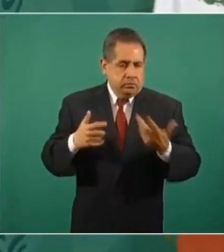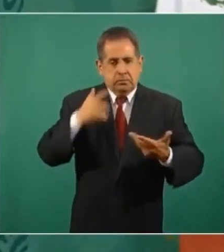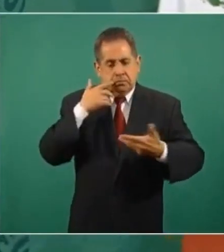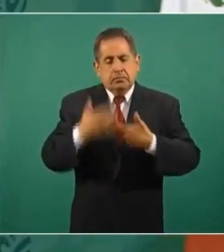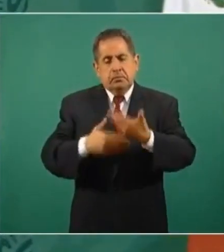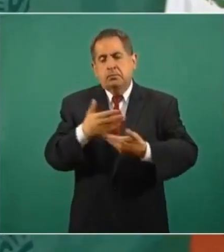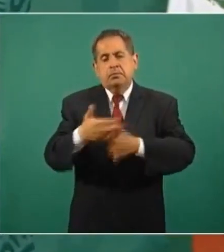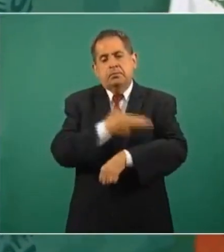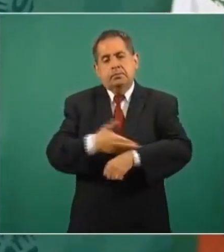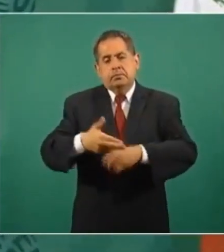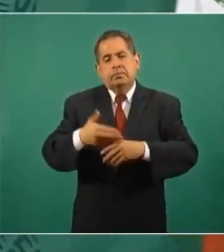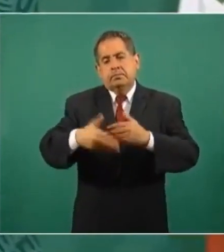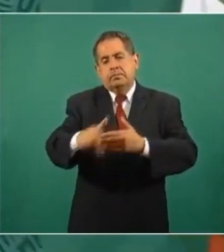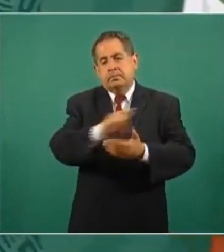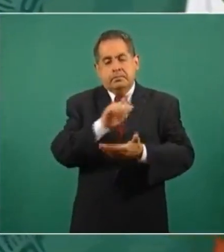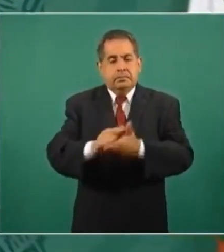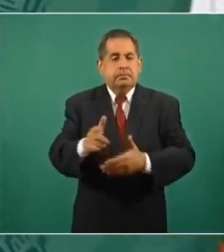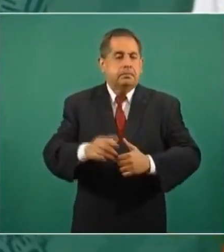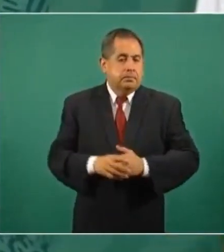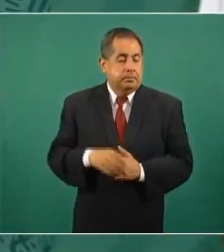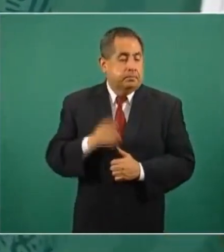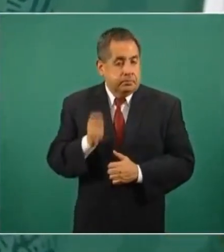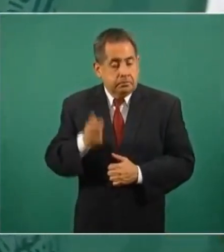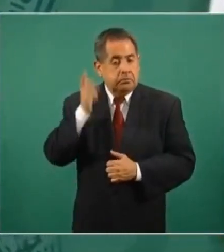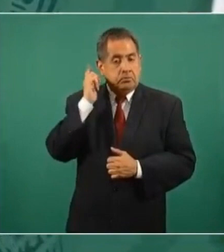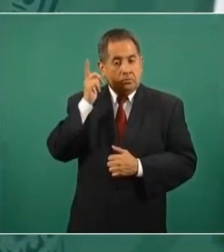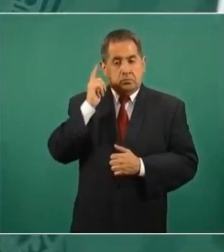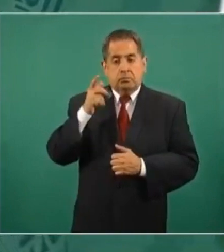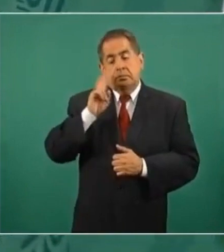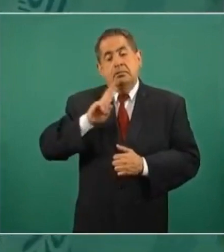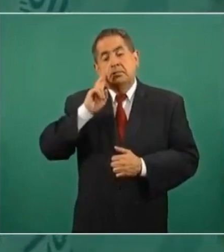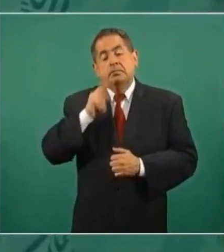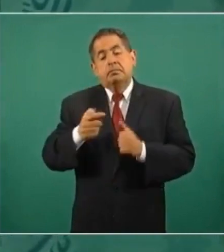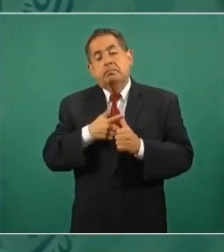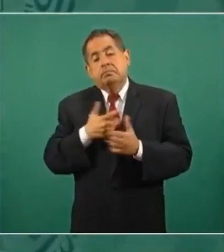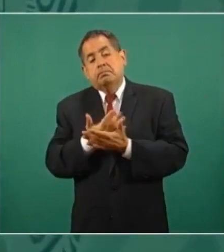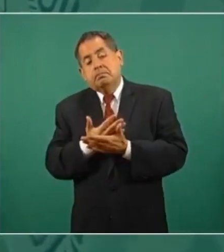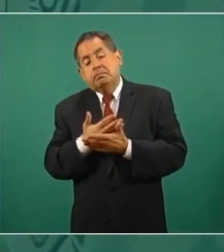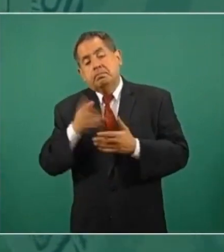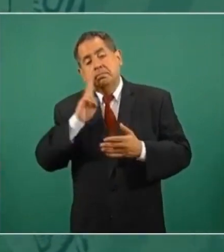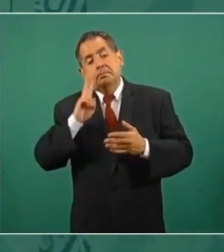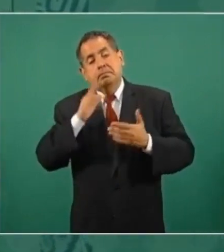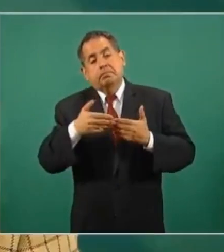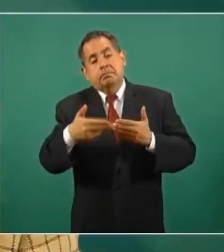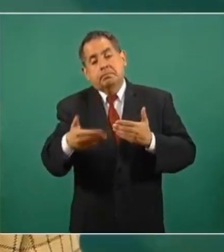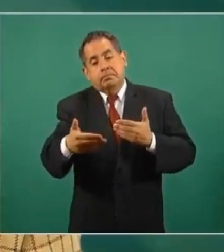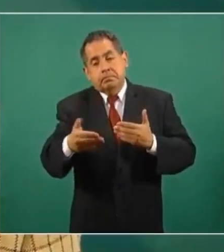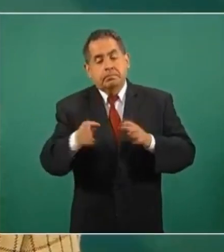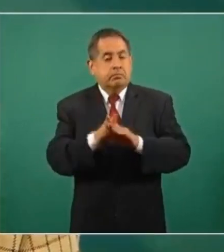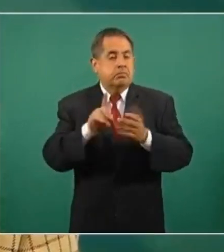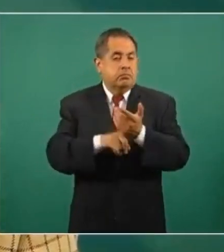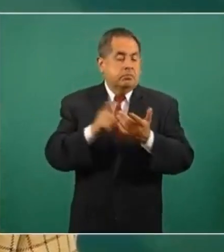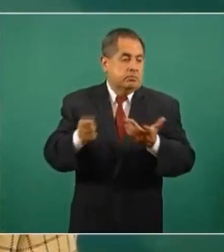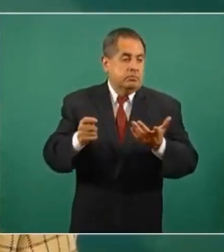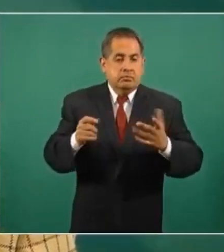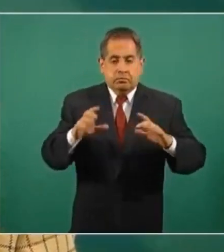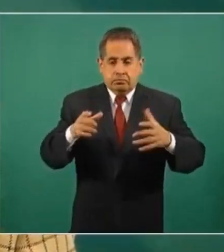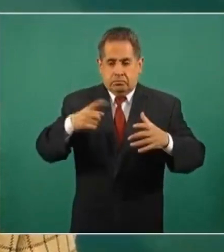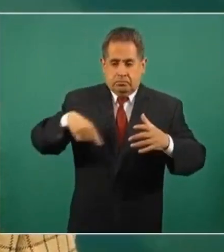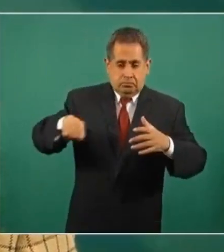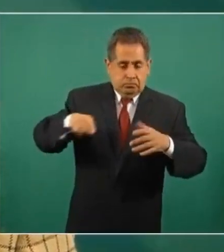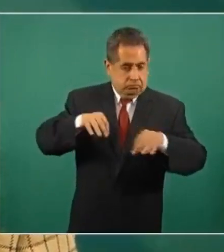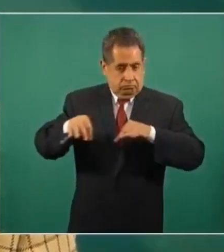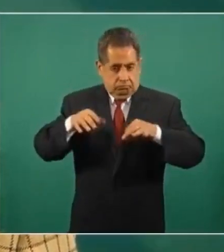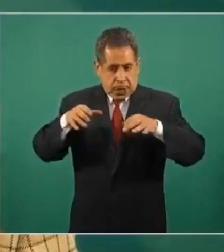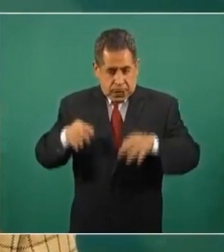legislativo de esta ley. Entonces, esperemos primero a que el Congreso haga su